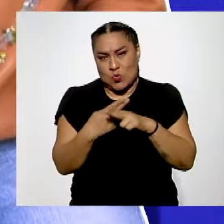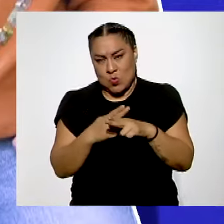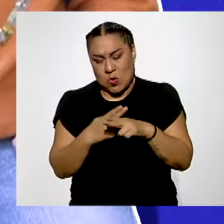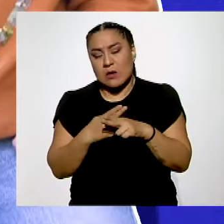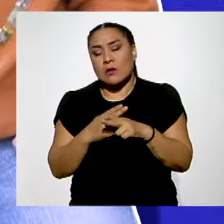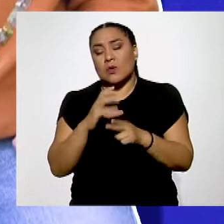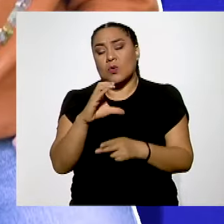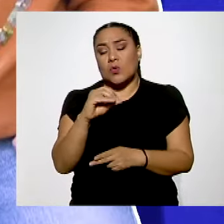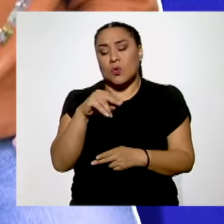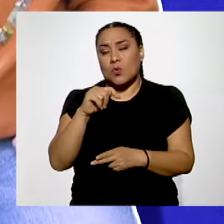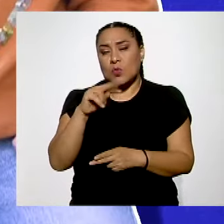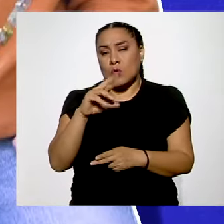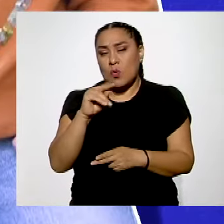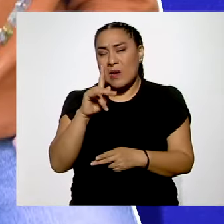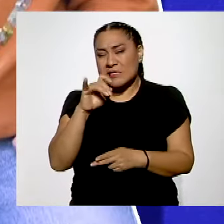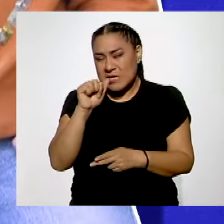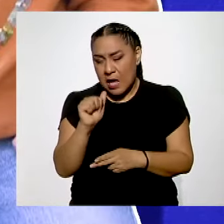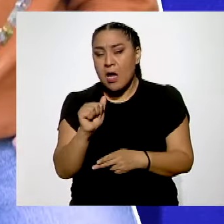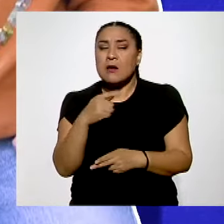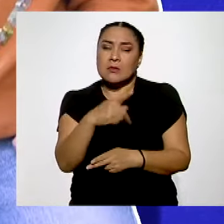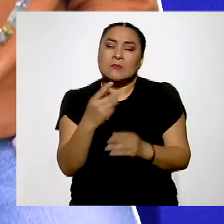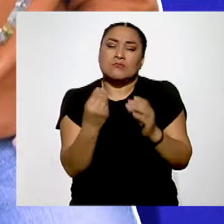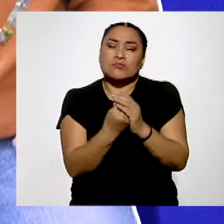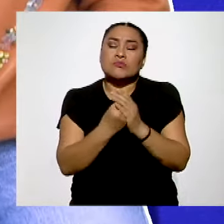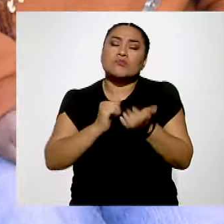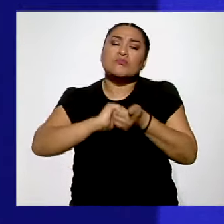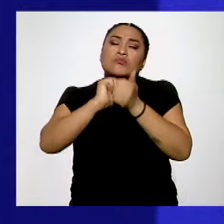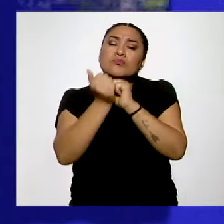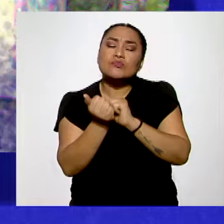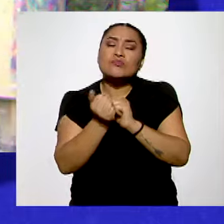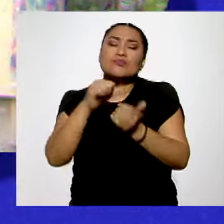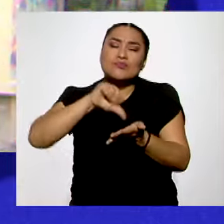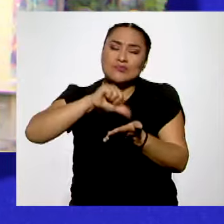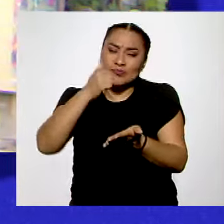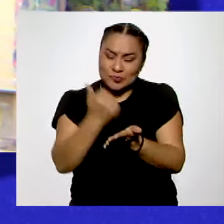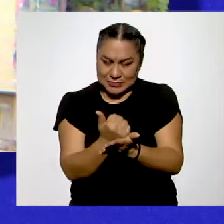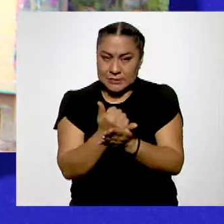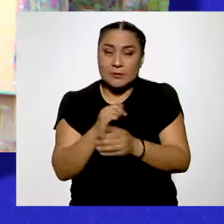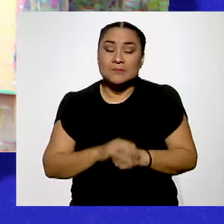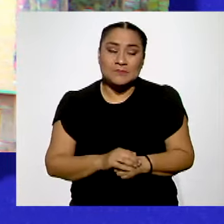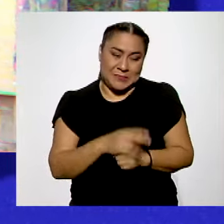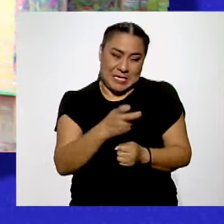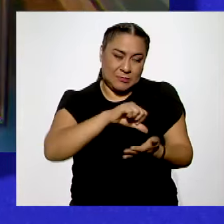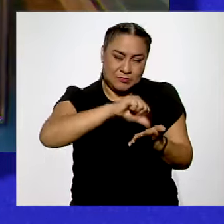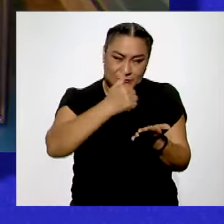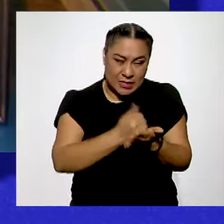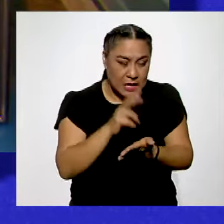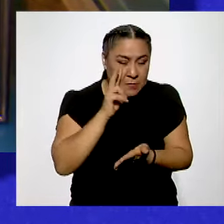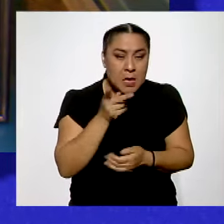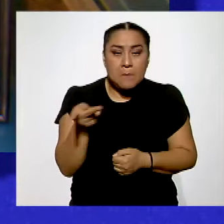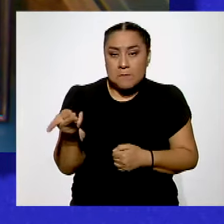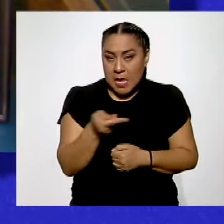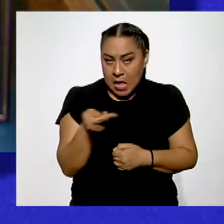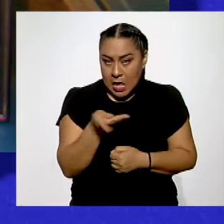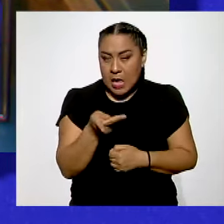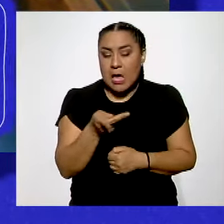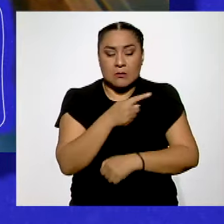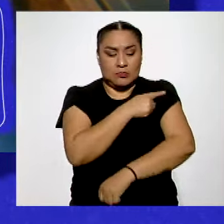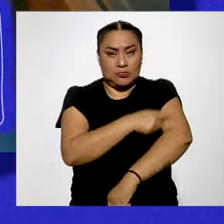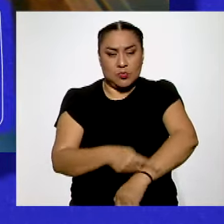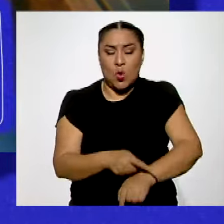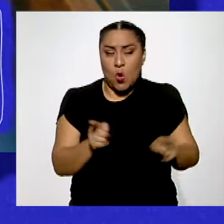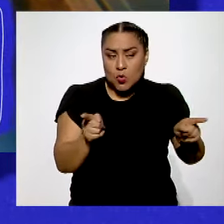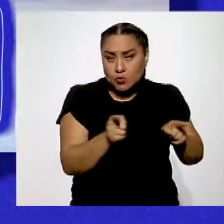acontroplasia, uno de los muchos tipos de talla baja. Aunque lo más notorio de esta condición es que las piernas y los brazos son